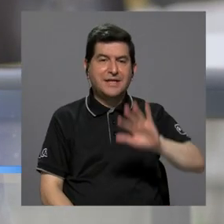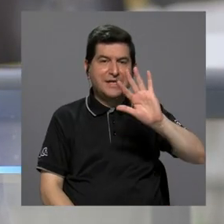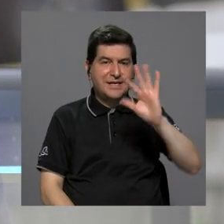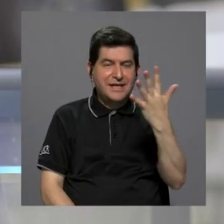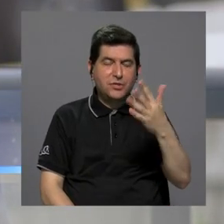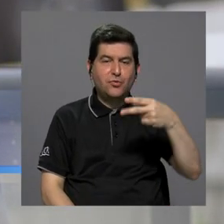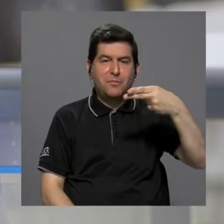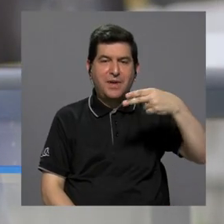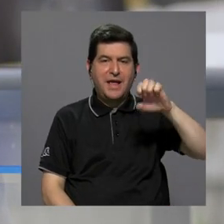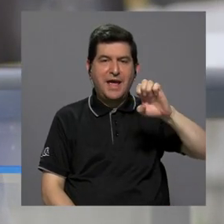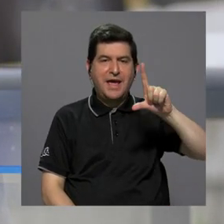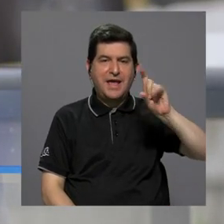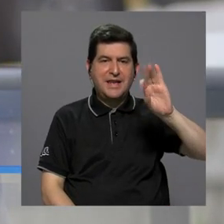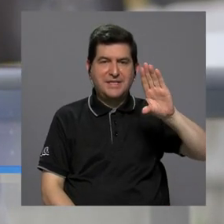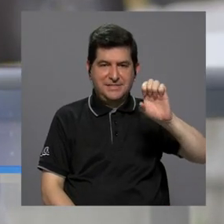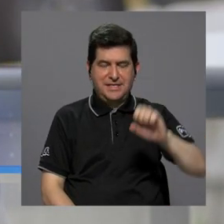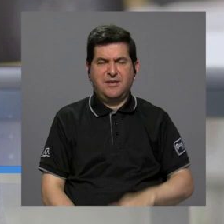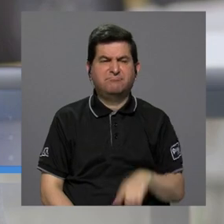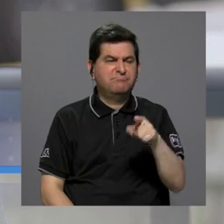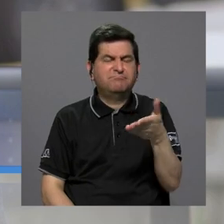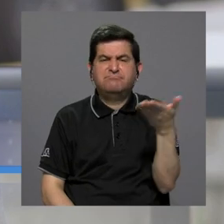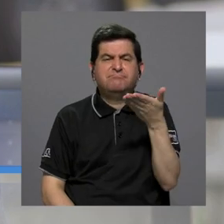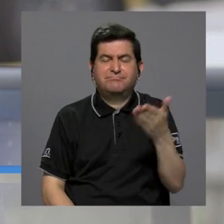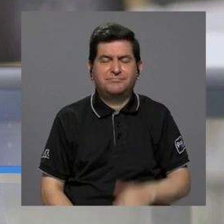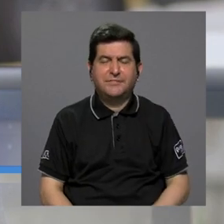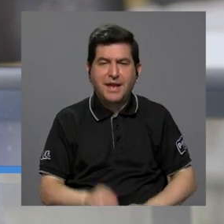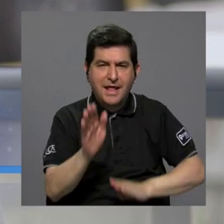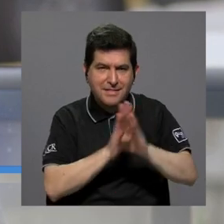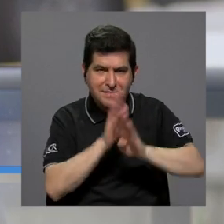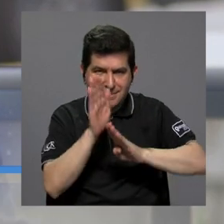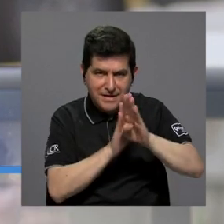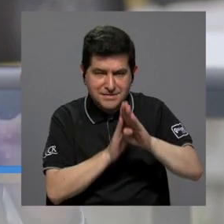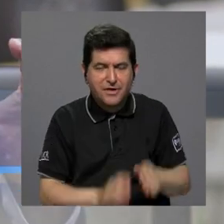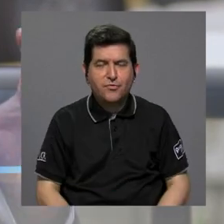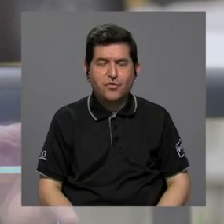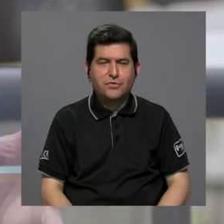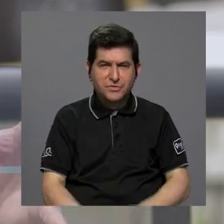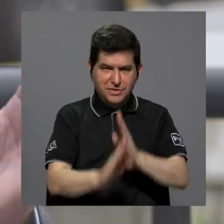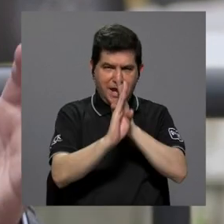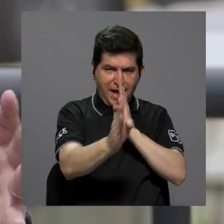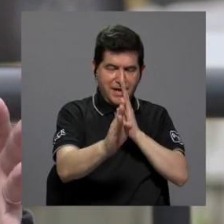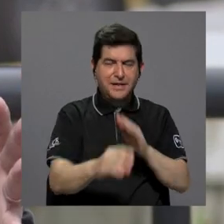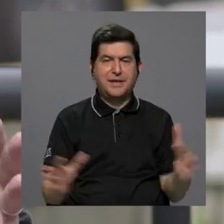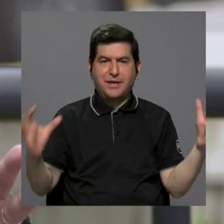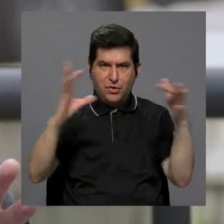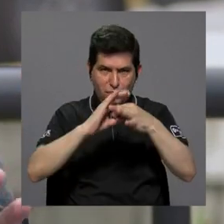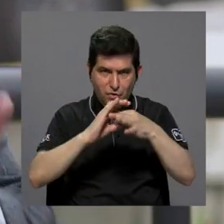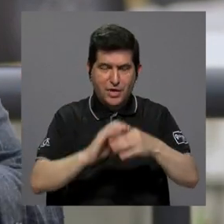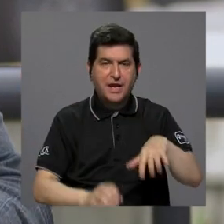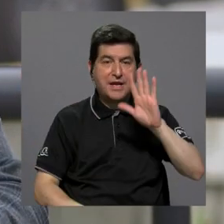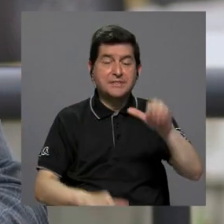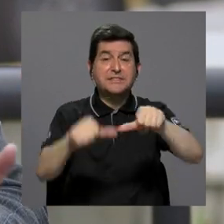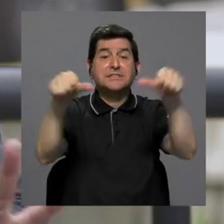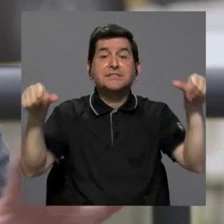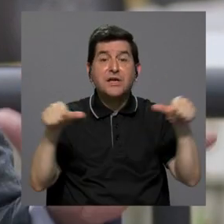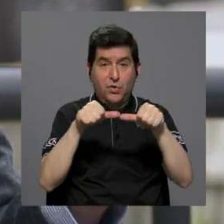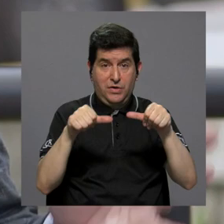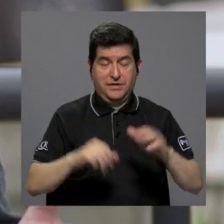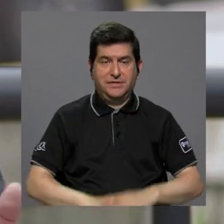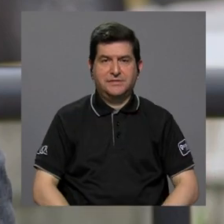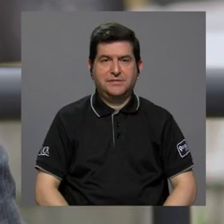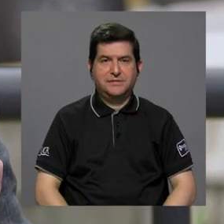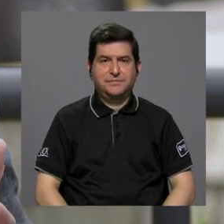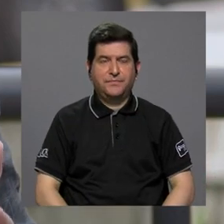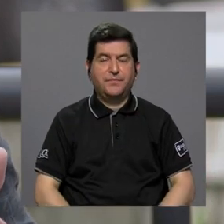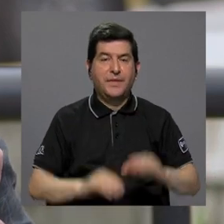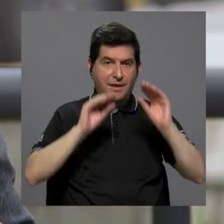quíntuple hélice. La quíntuple hélice lo que busca es desarrollar alineamiento y vínculo con cinco sectores que